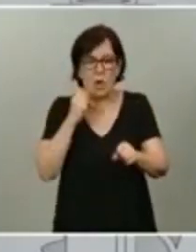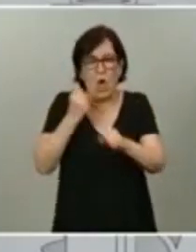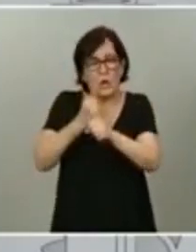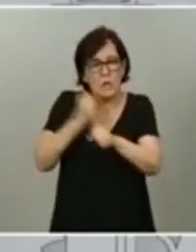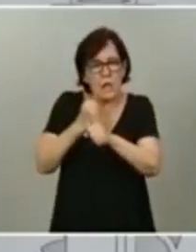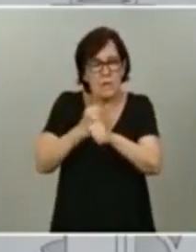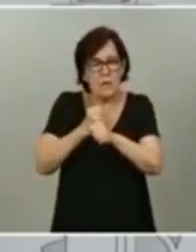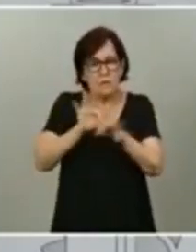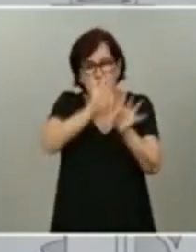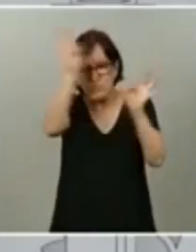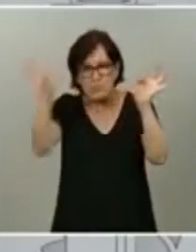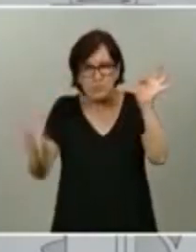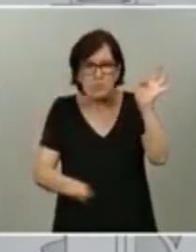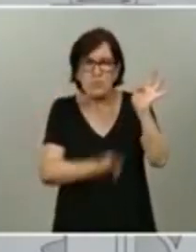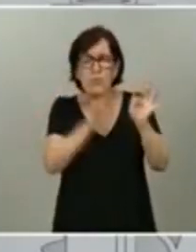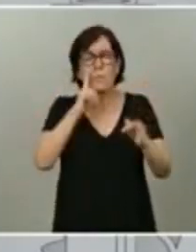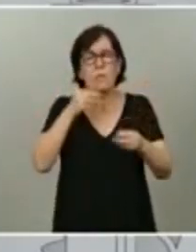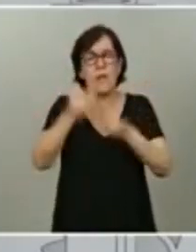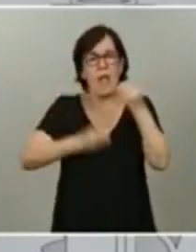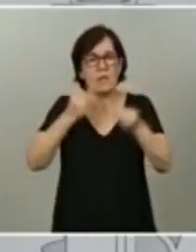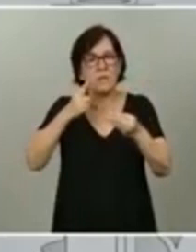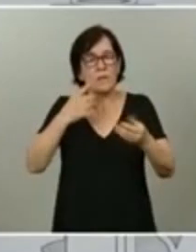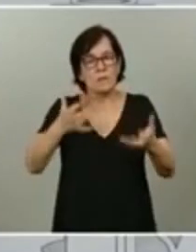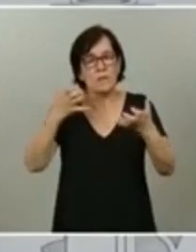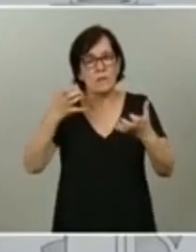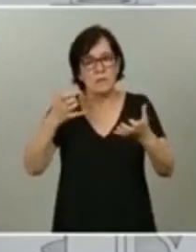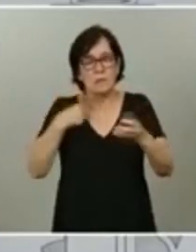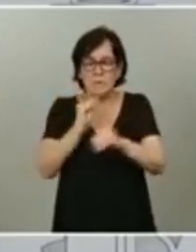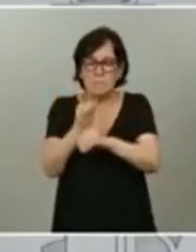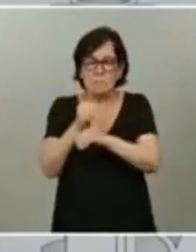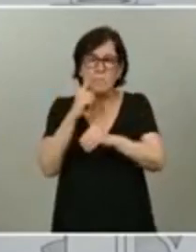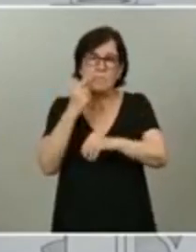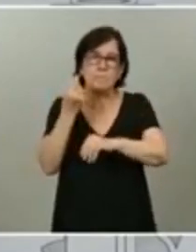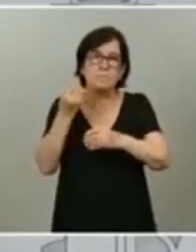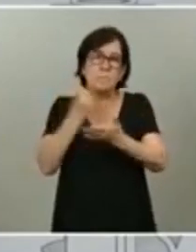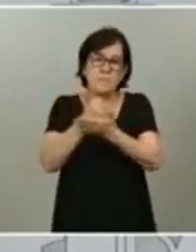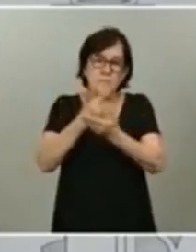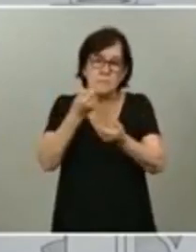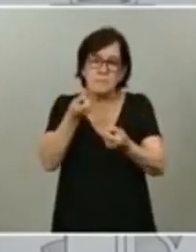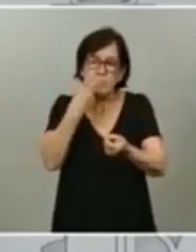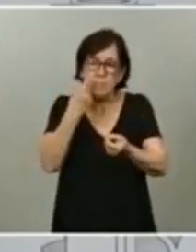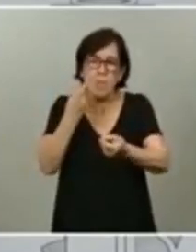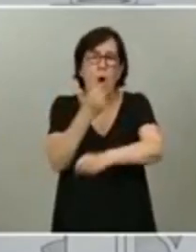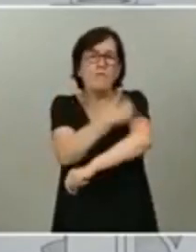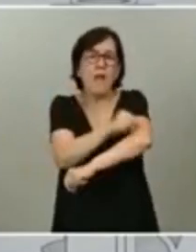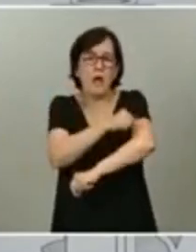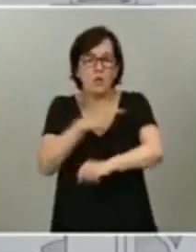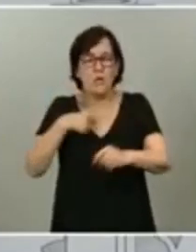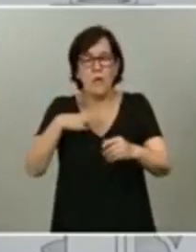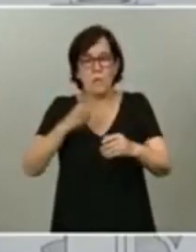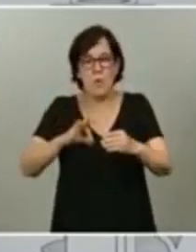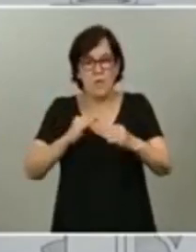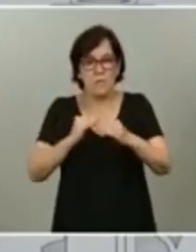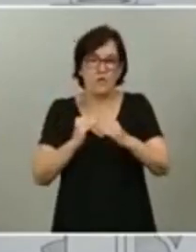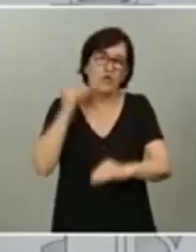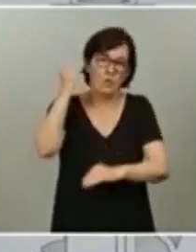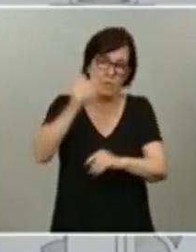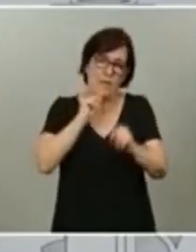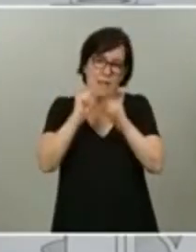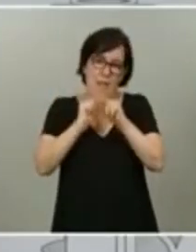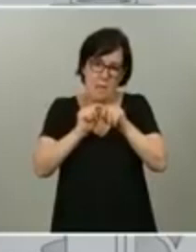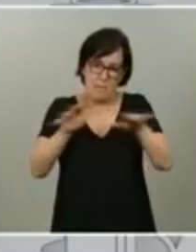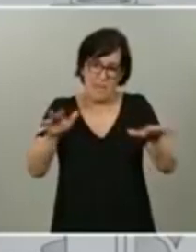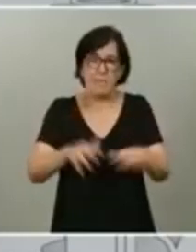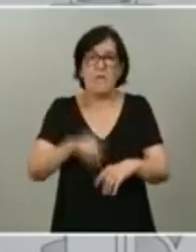precisamente para lograr ese remedio terapéutico o esa vacuna que nos permita superar esta epidemia. Gracias